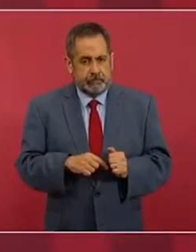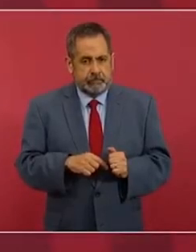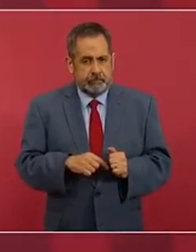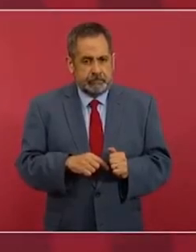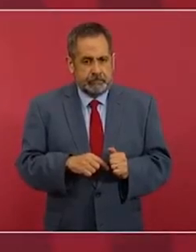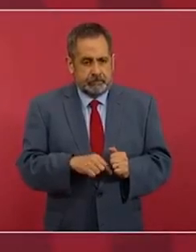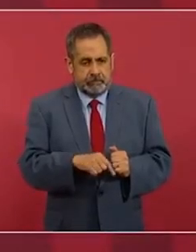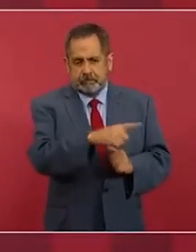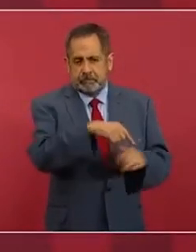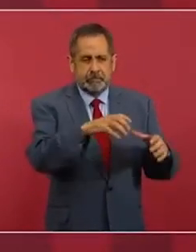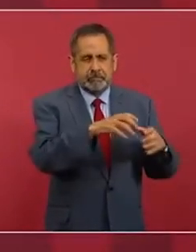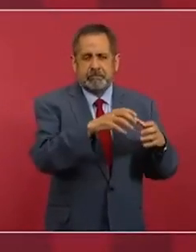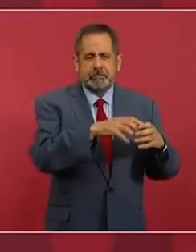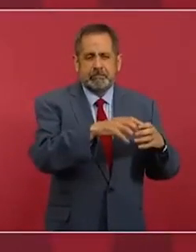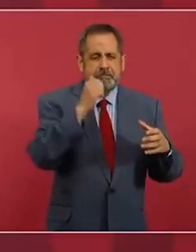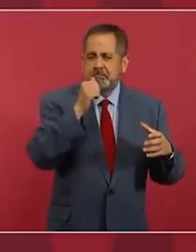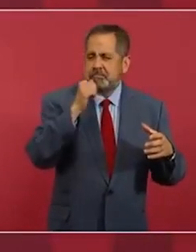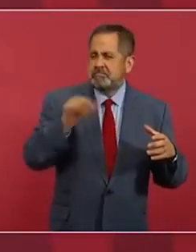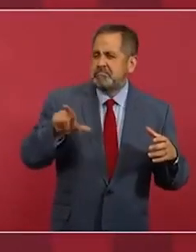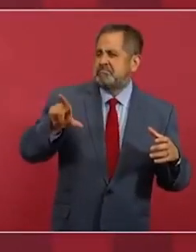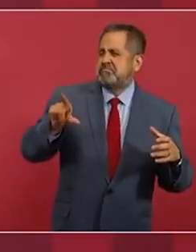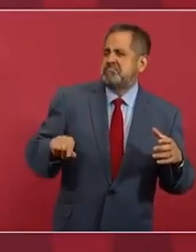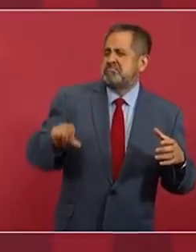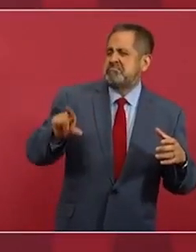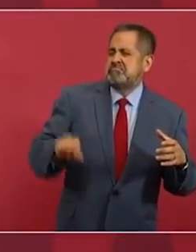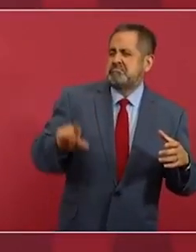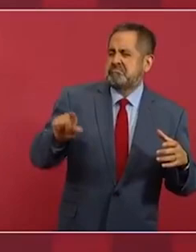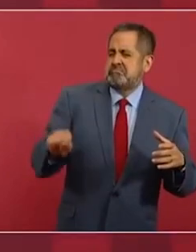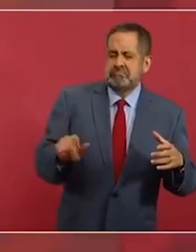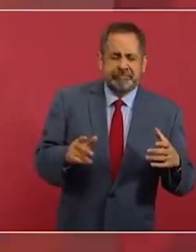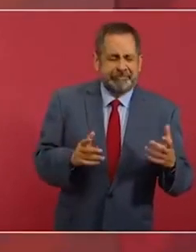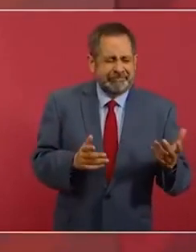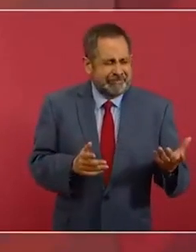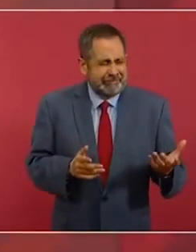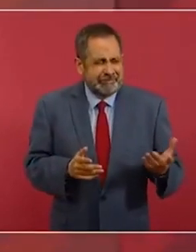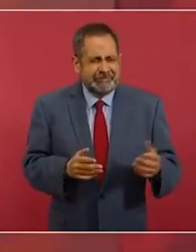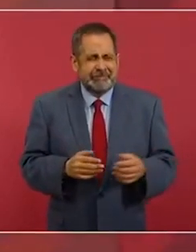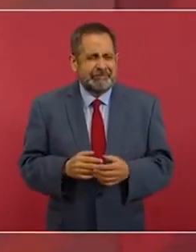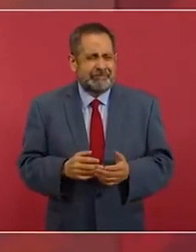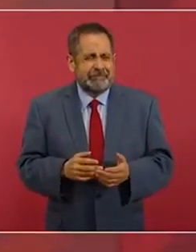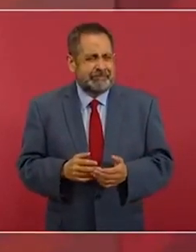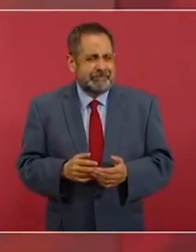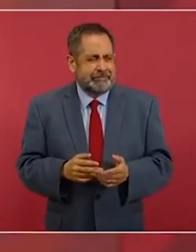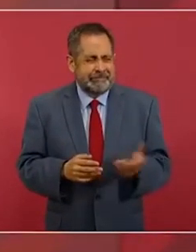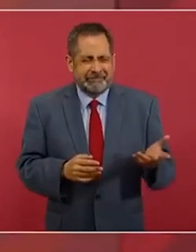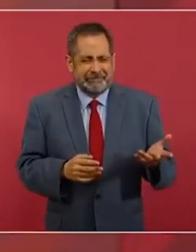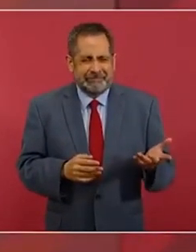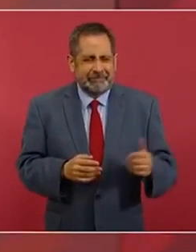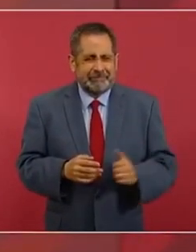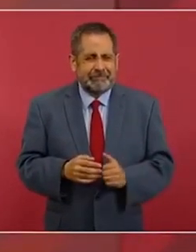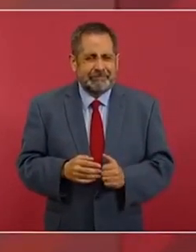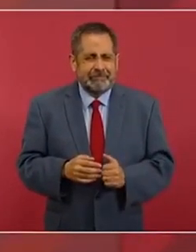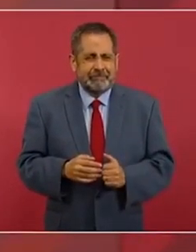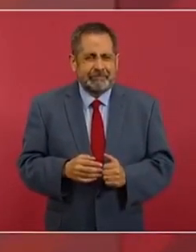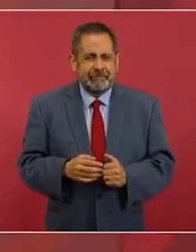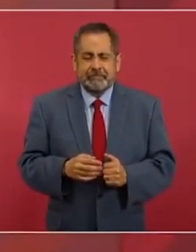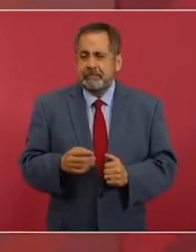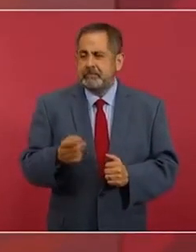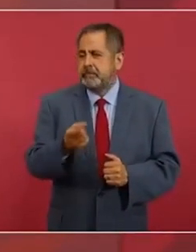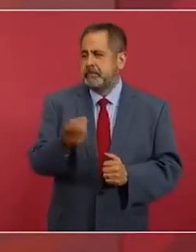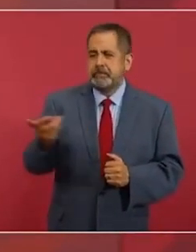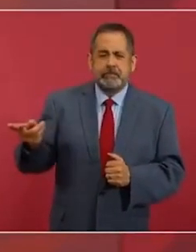despectiva a las trabajadoras